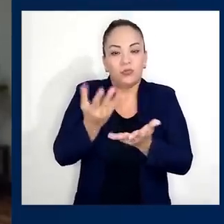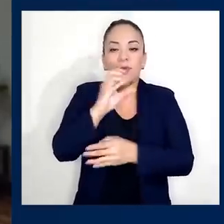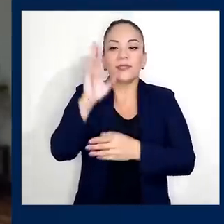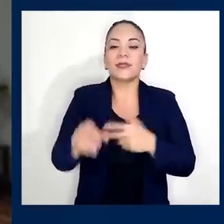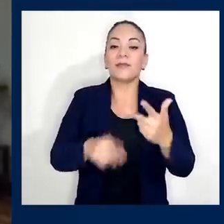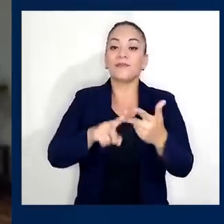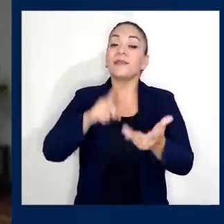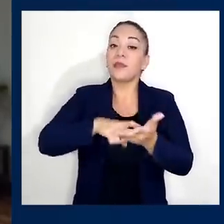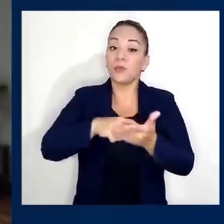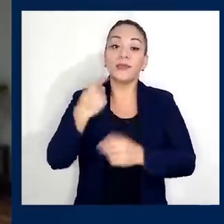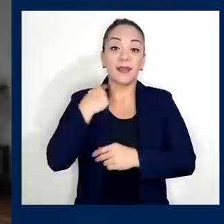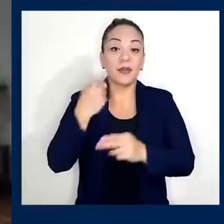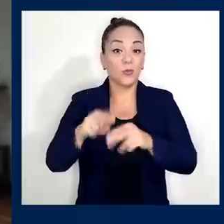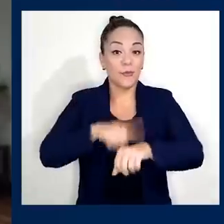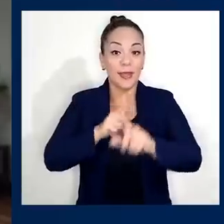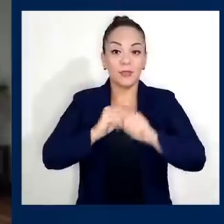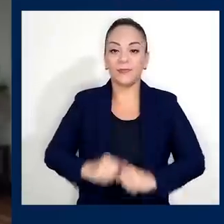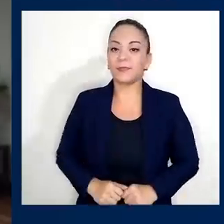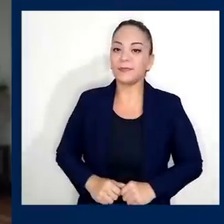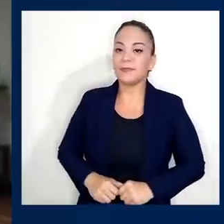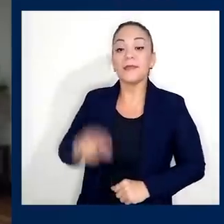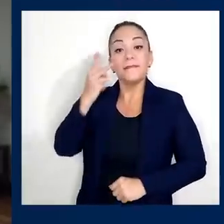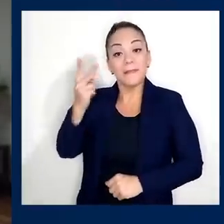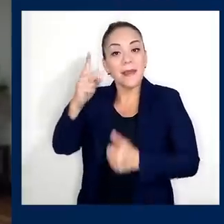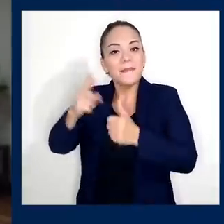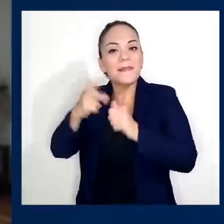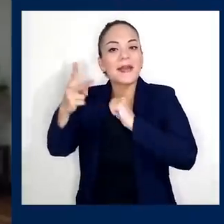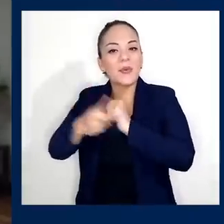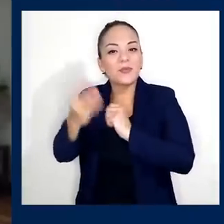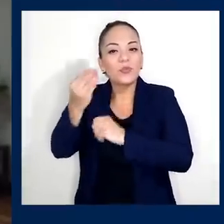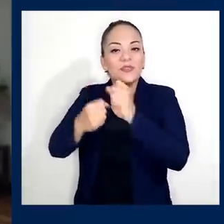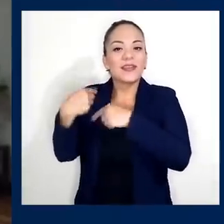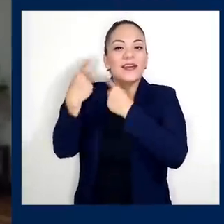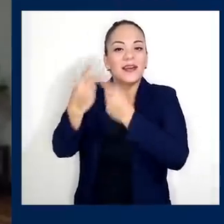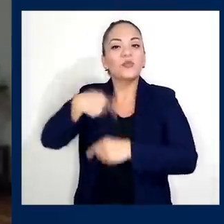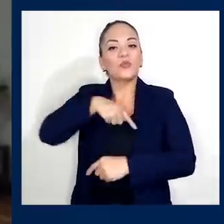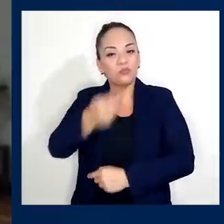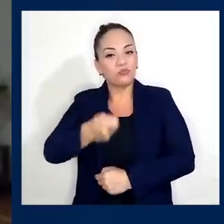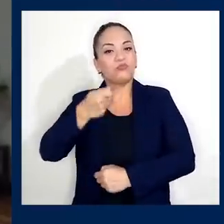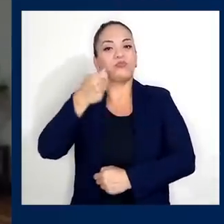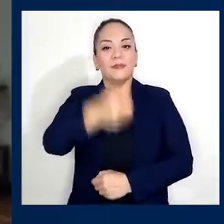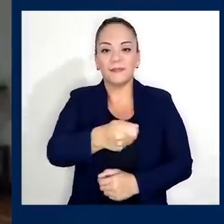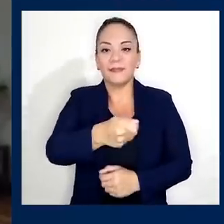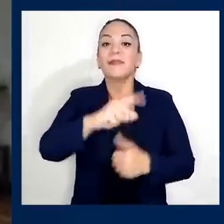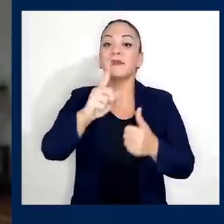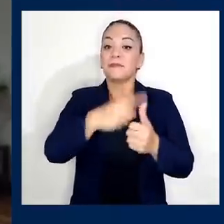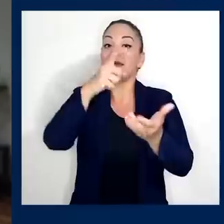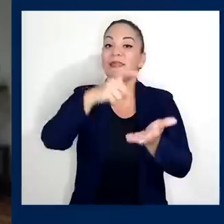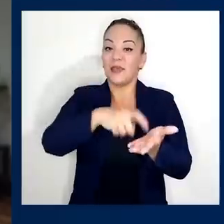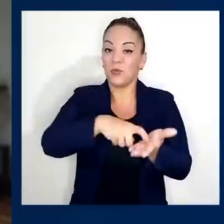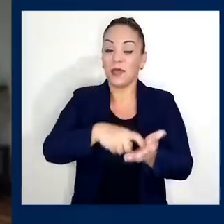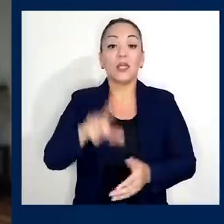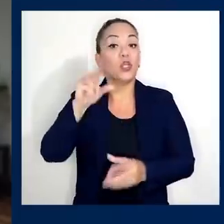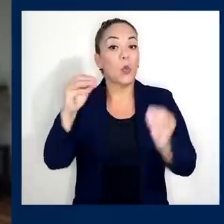de corto plazo, señor presidente. Por primera vez en décadas, estamos abonando el principal en vez de endeudarnos